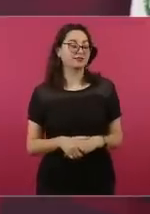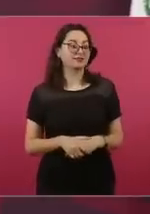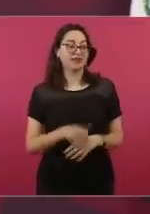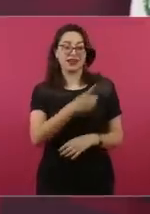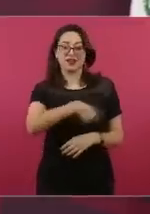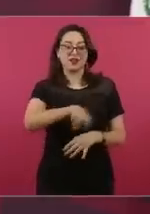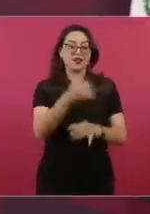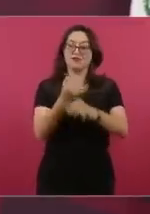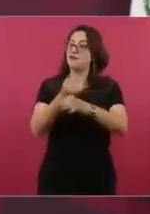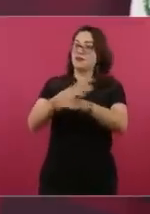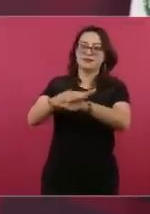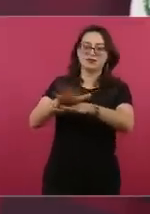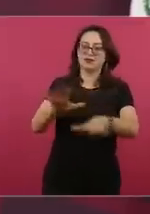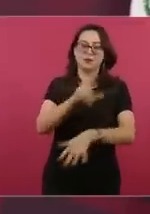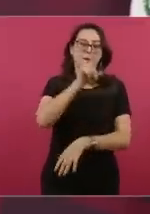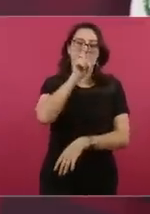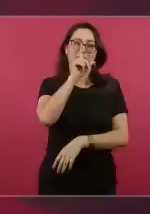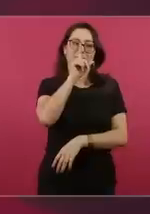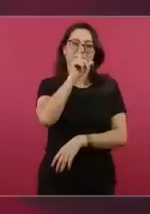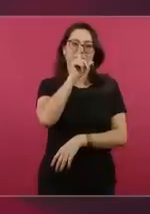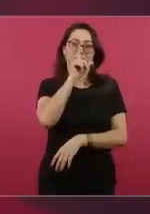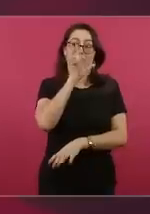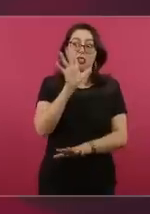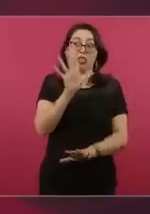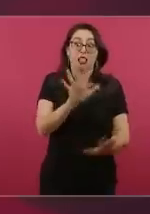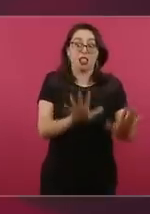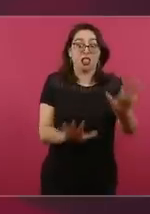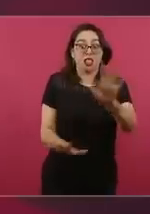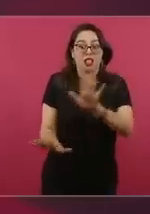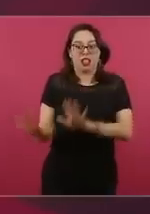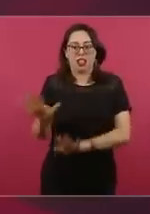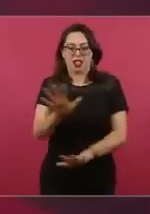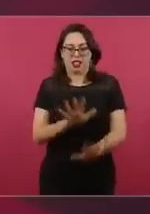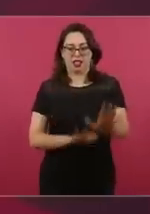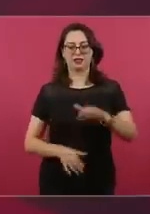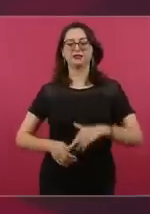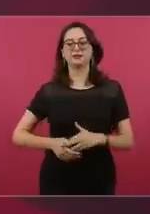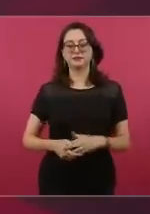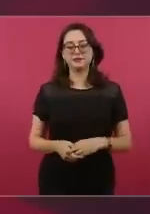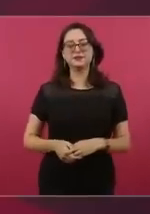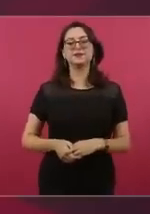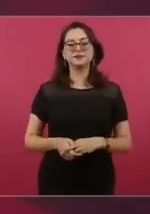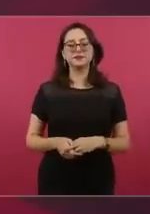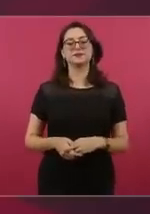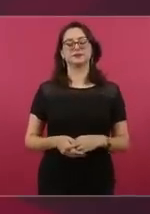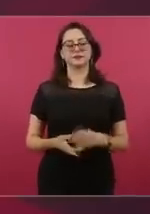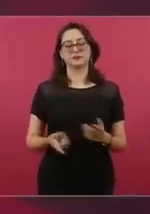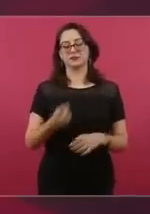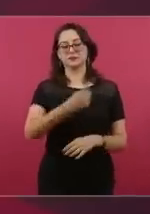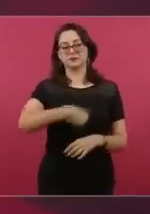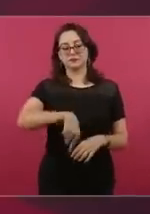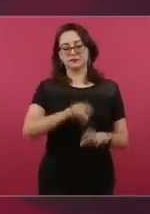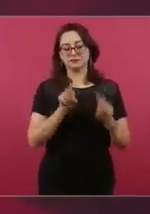pues no hablan de este tema, es un tema vedado,